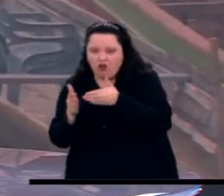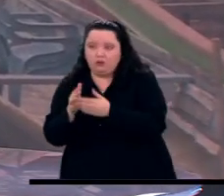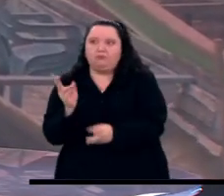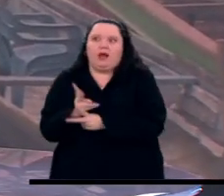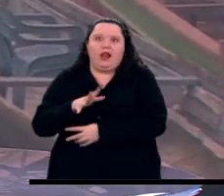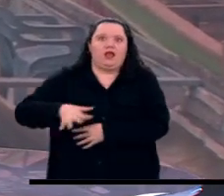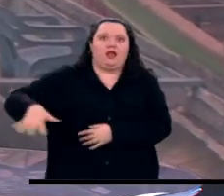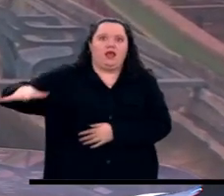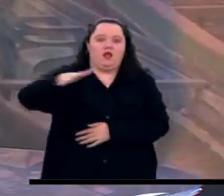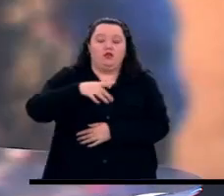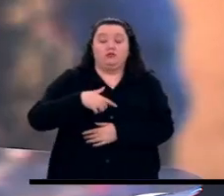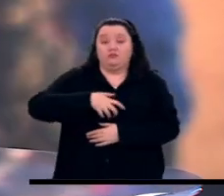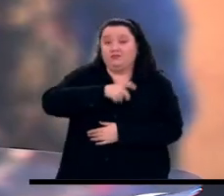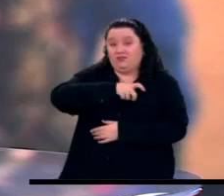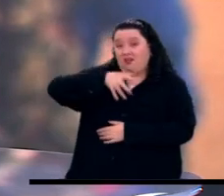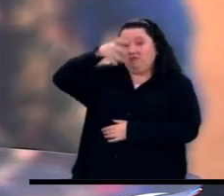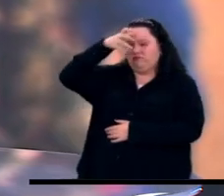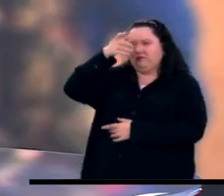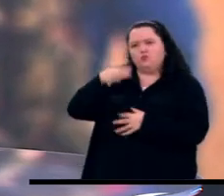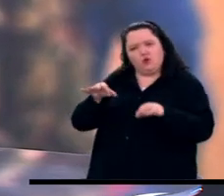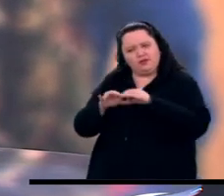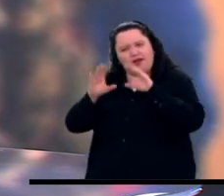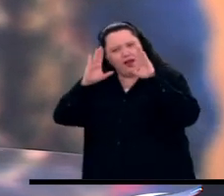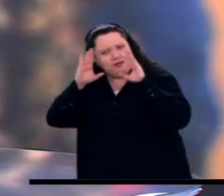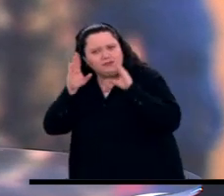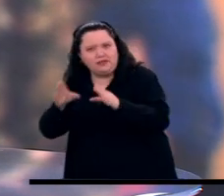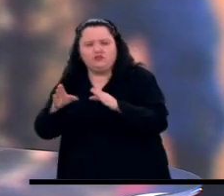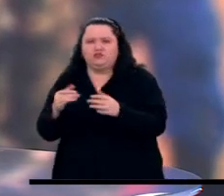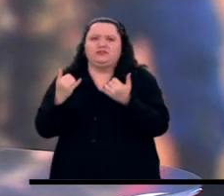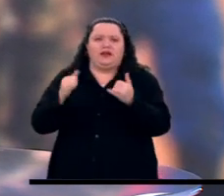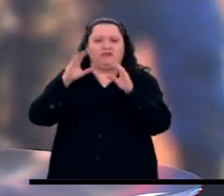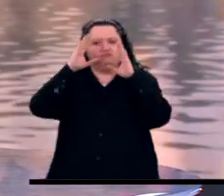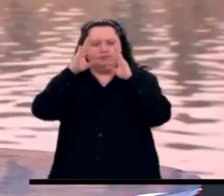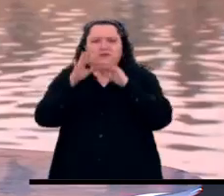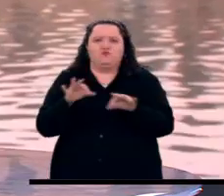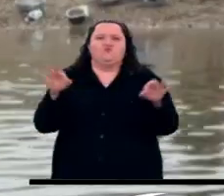expertos en conflicto, es necesario atender a esa población de inmediato.